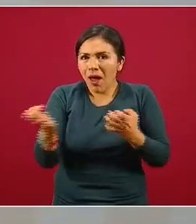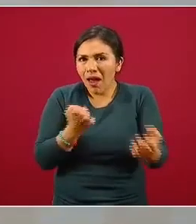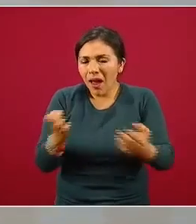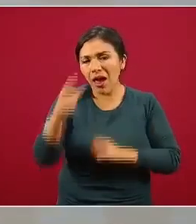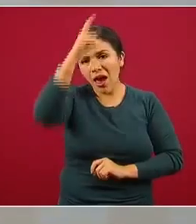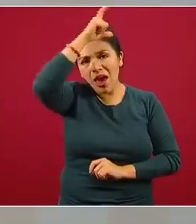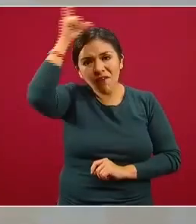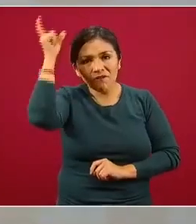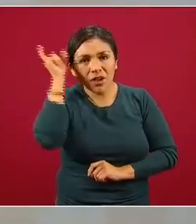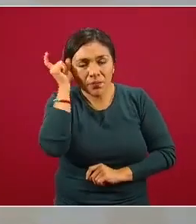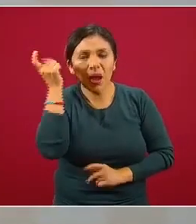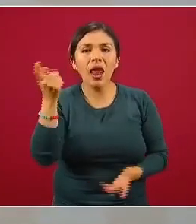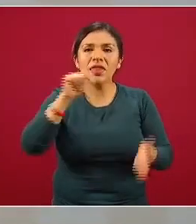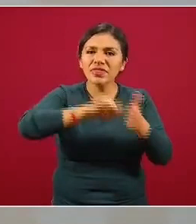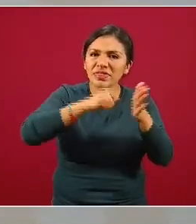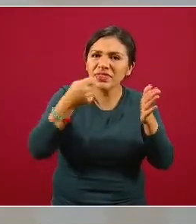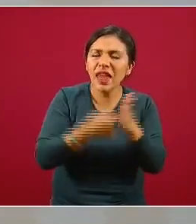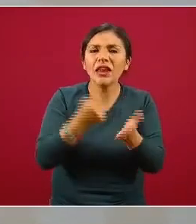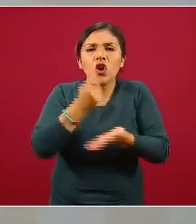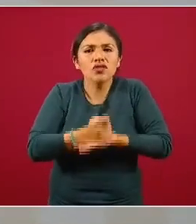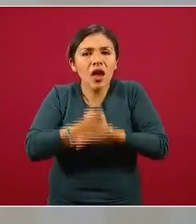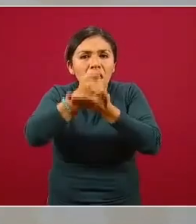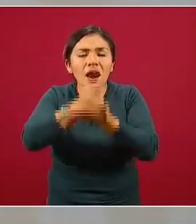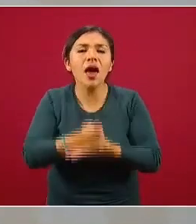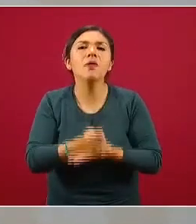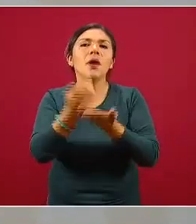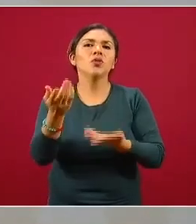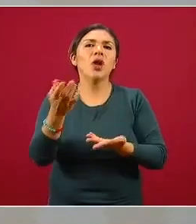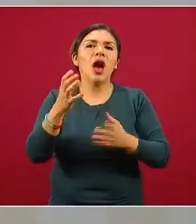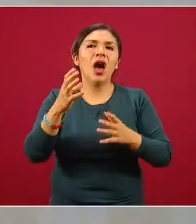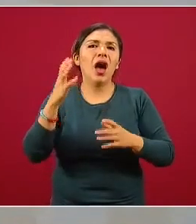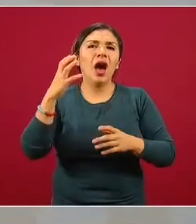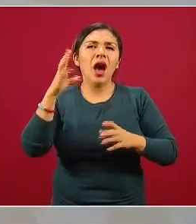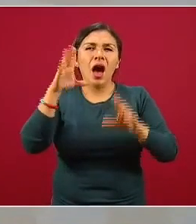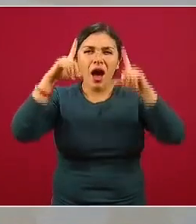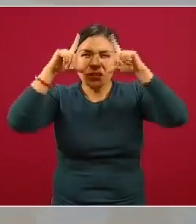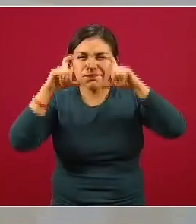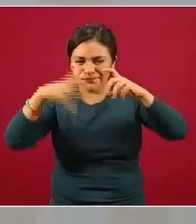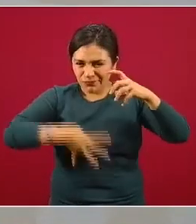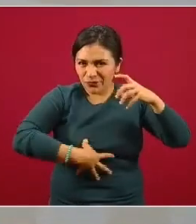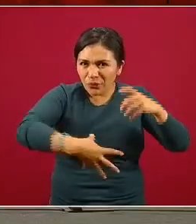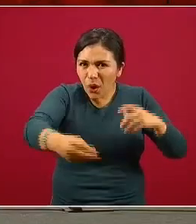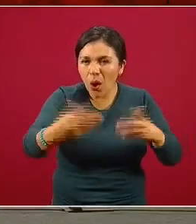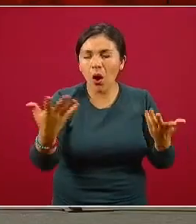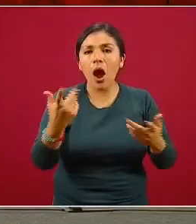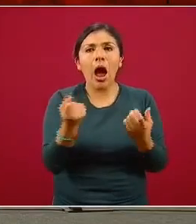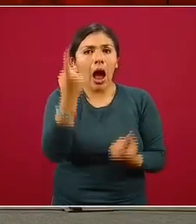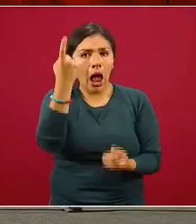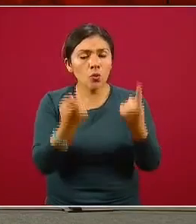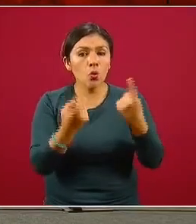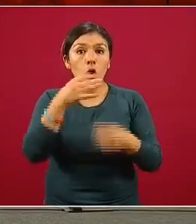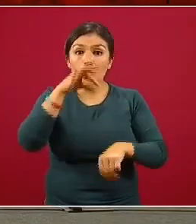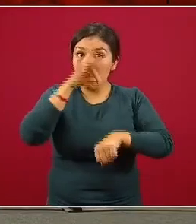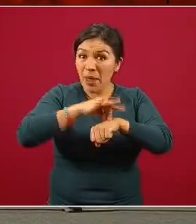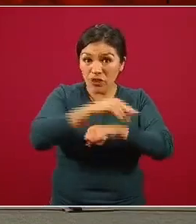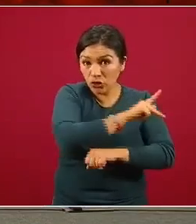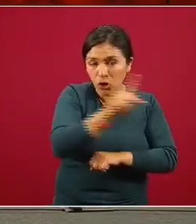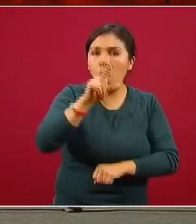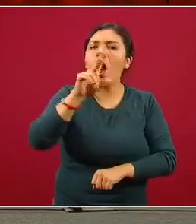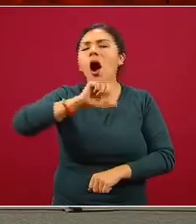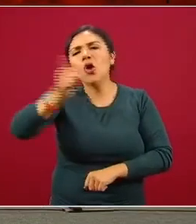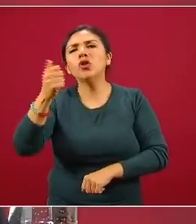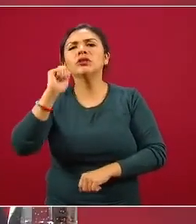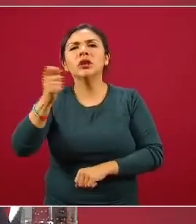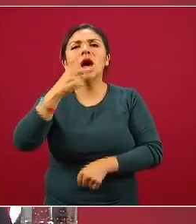enfermeras, técnicos, terapeutas, radiólogos. No todos son médicos, algunos son paramédicos, pero todos forman